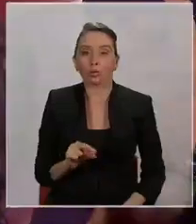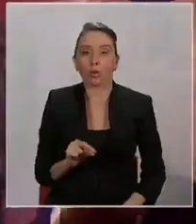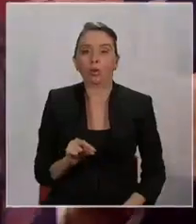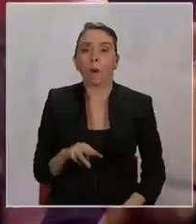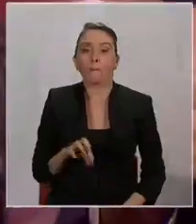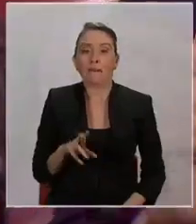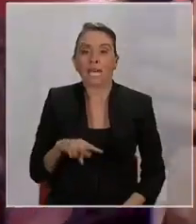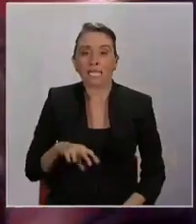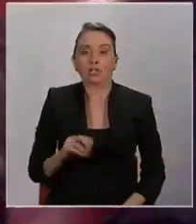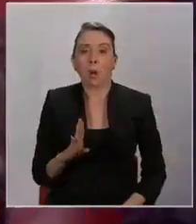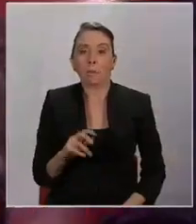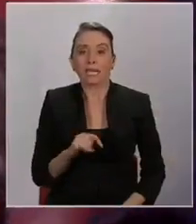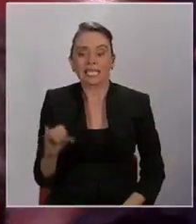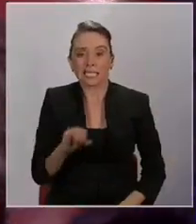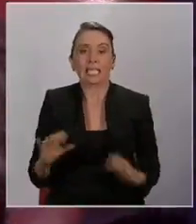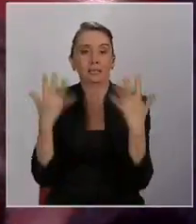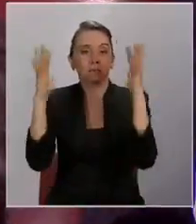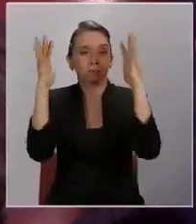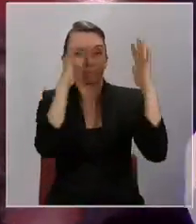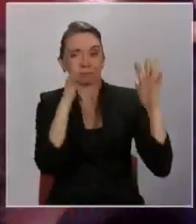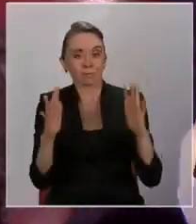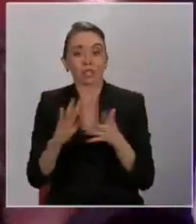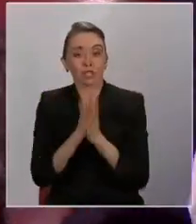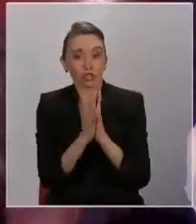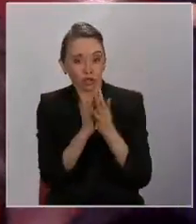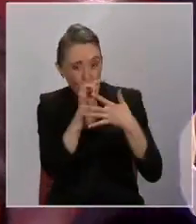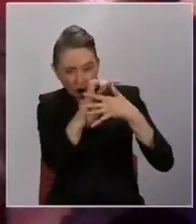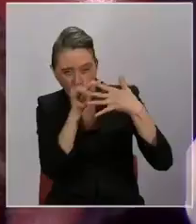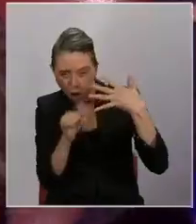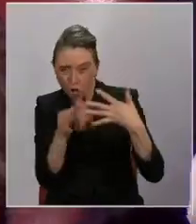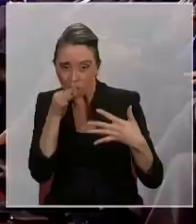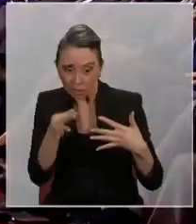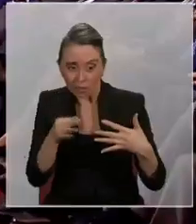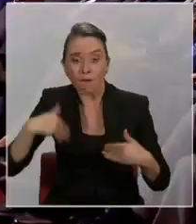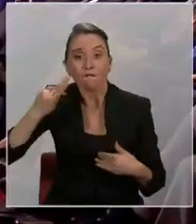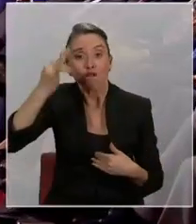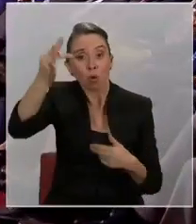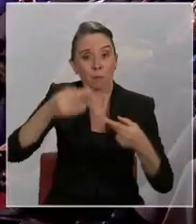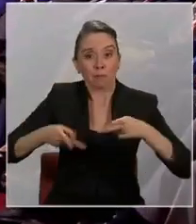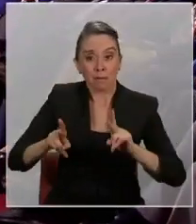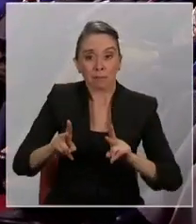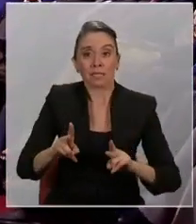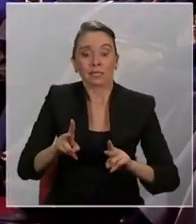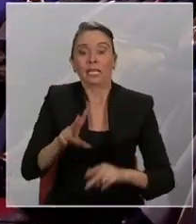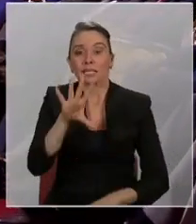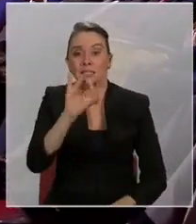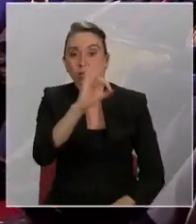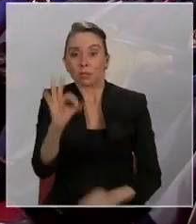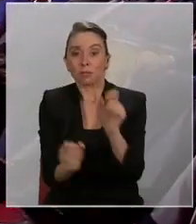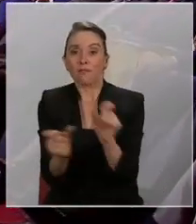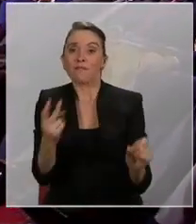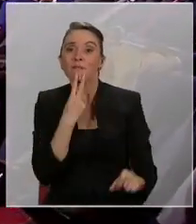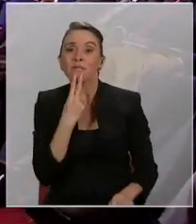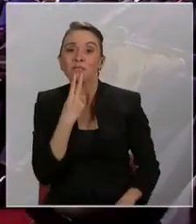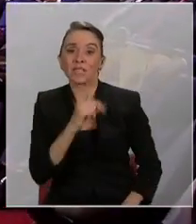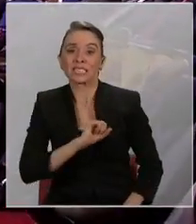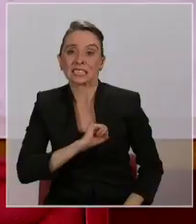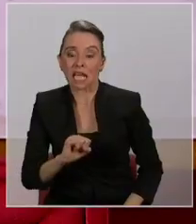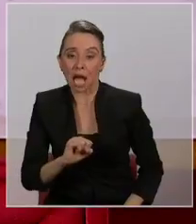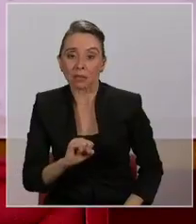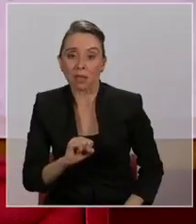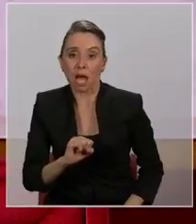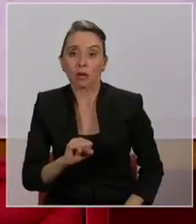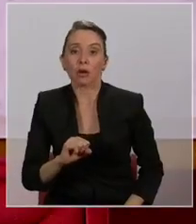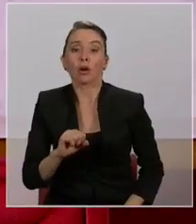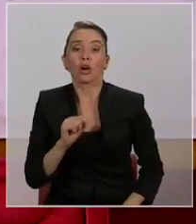Todo esto va a permitir que la mitad de los habitantes de Santiago puedan